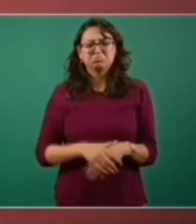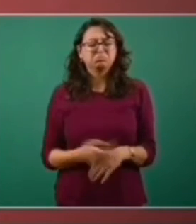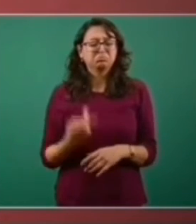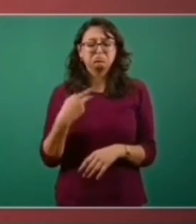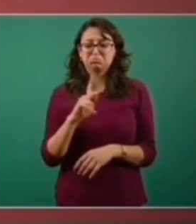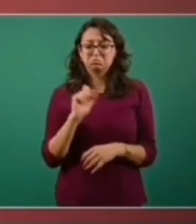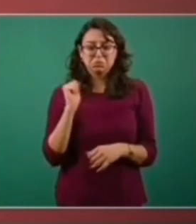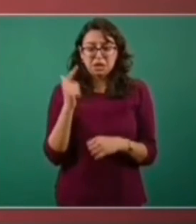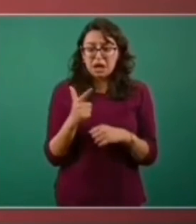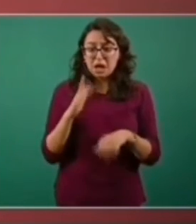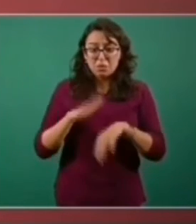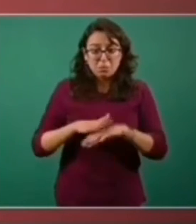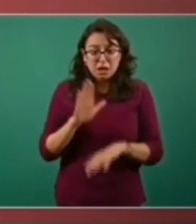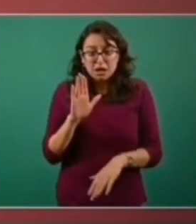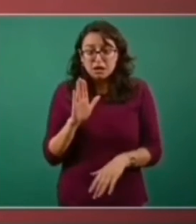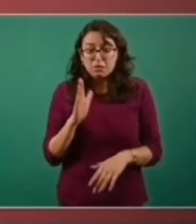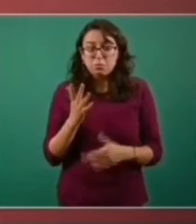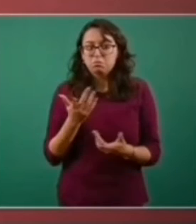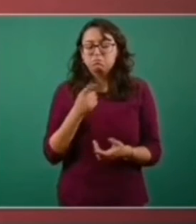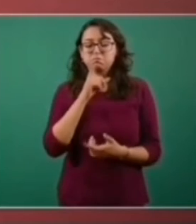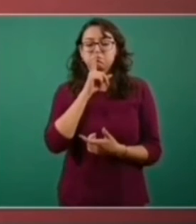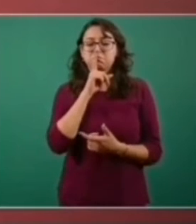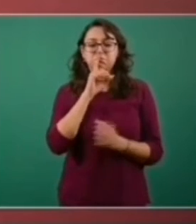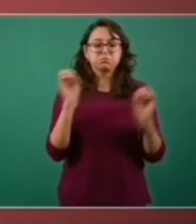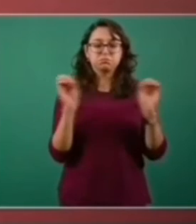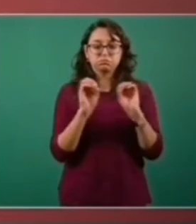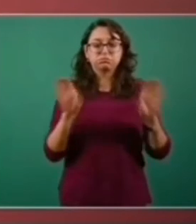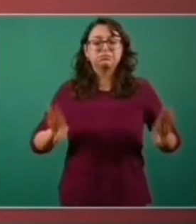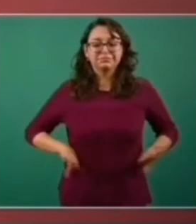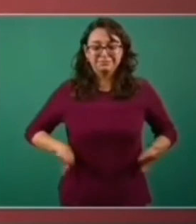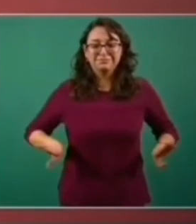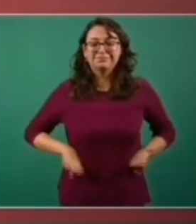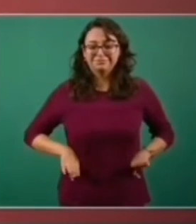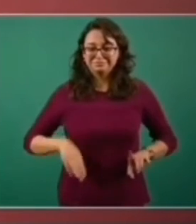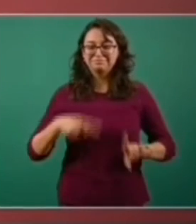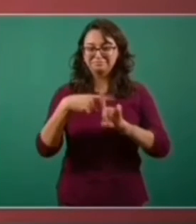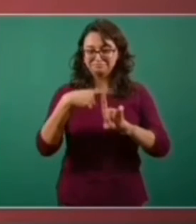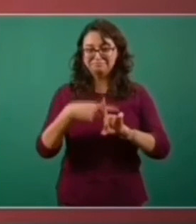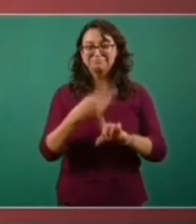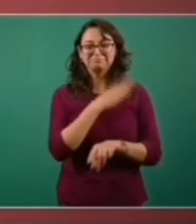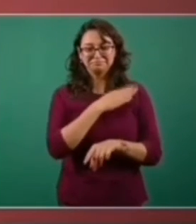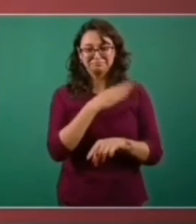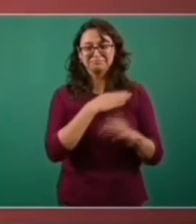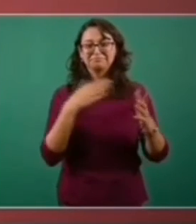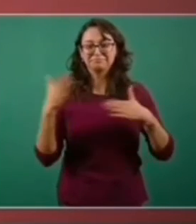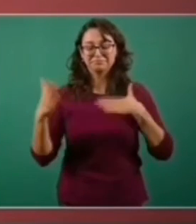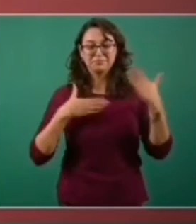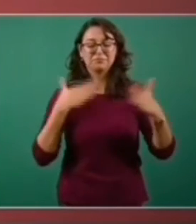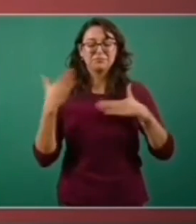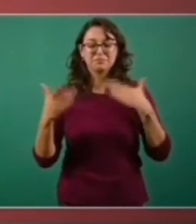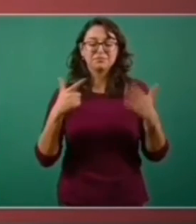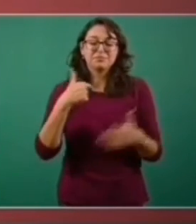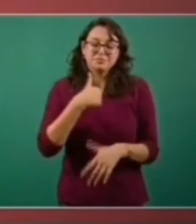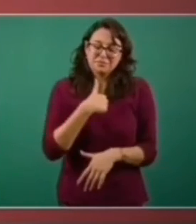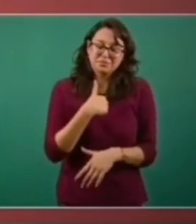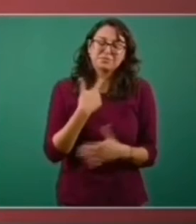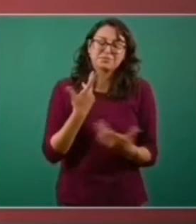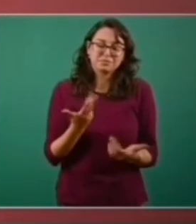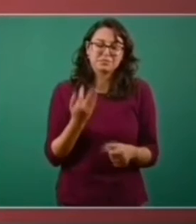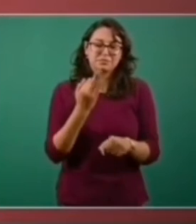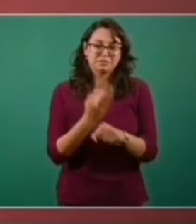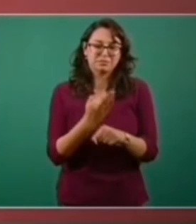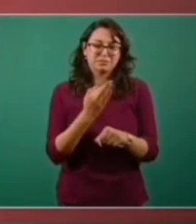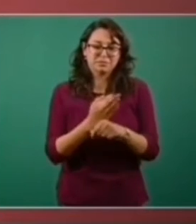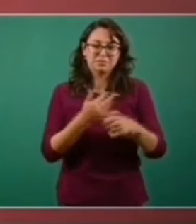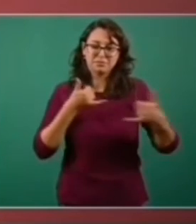no ha tenido ningún otro síntoma. Está de buen humor, hoy tuve el privilegio de tener, no un intercambio directo con